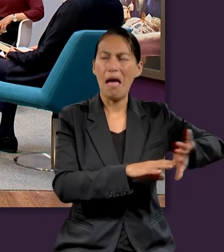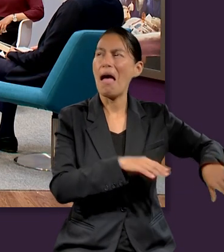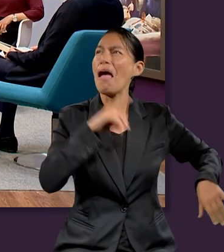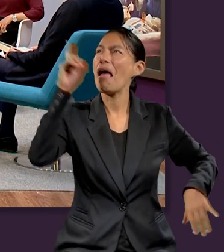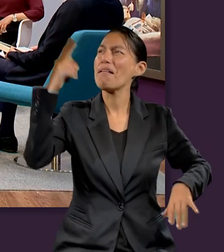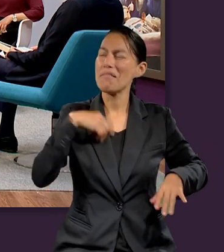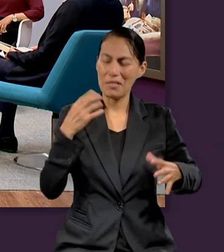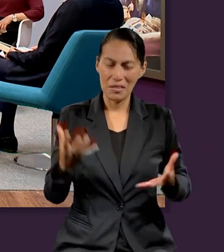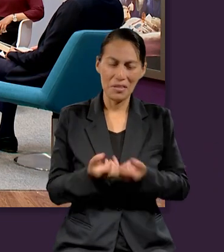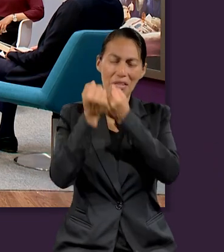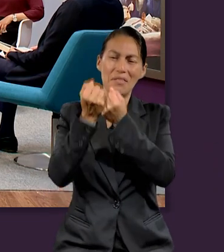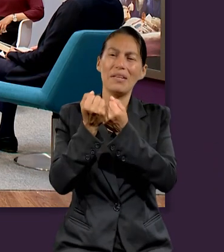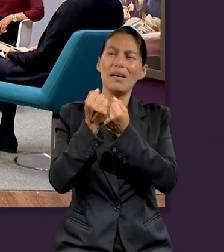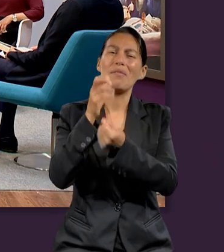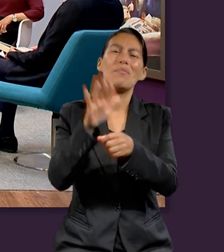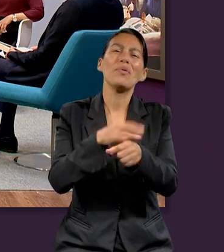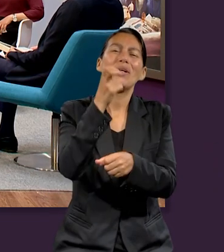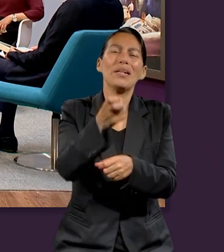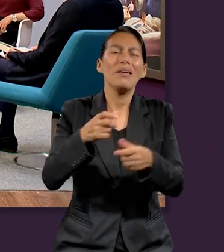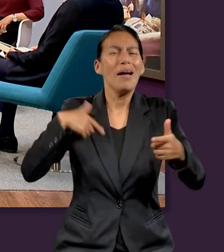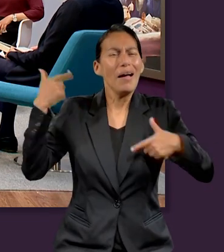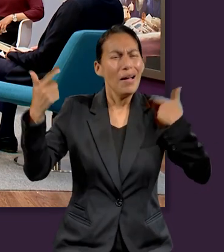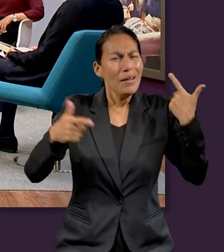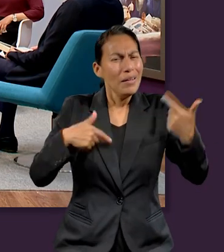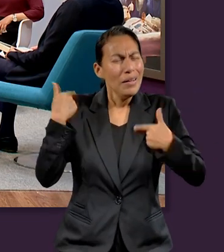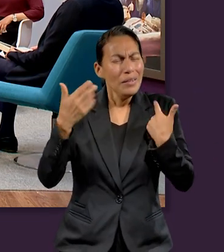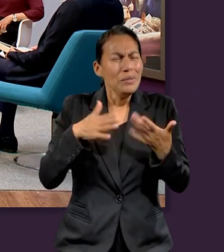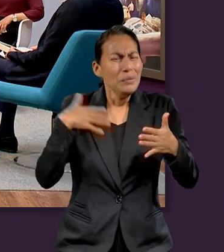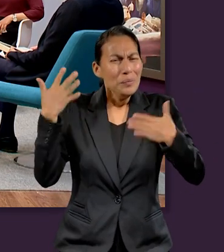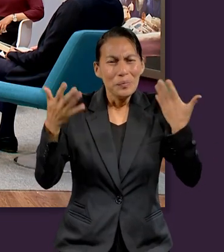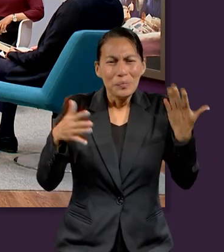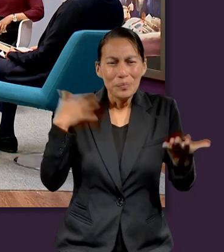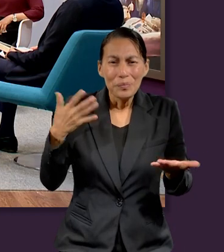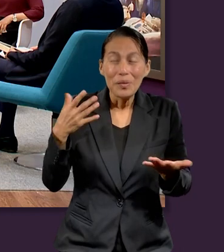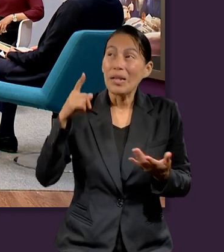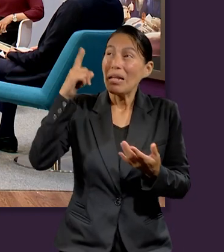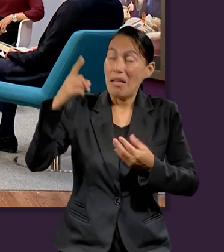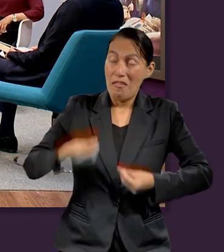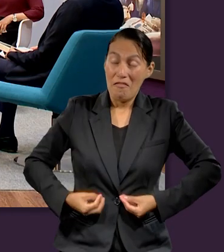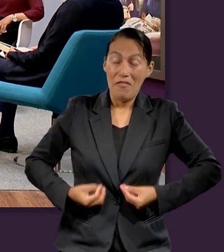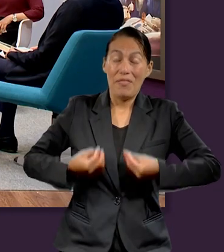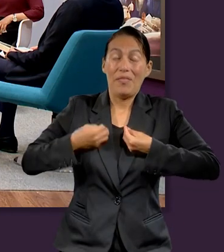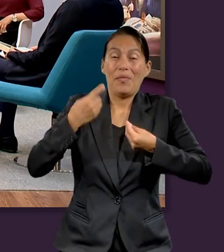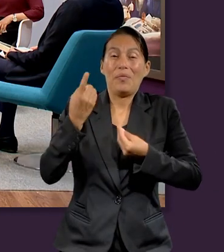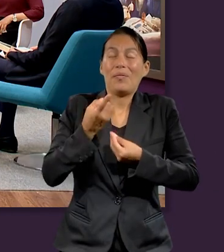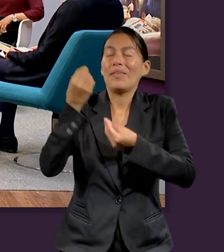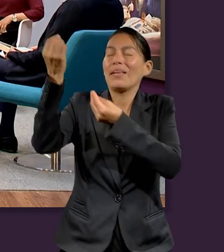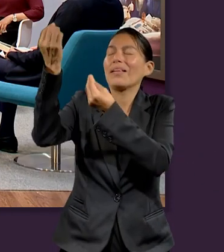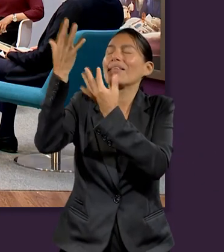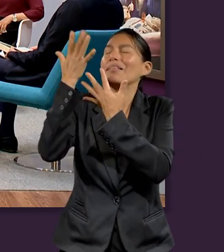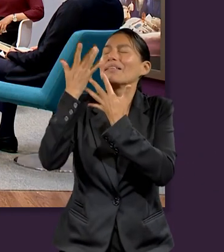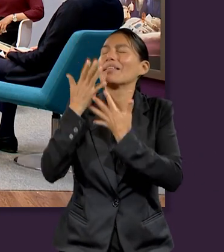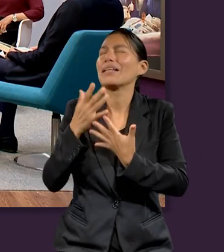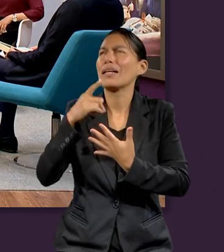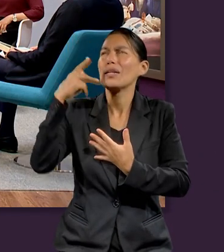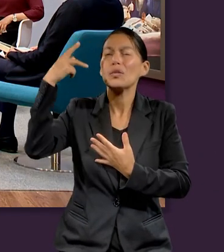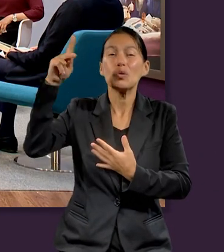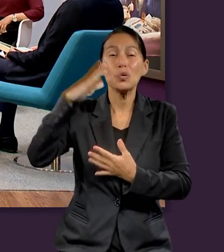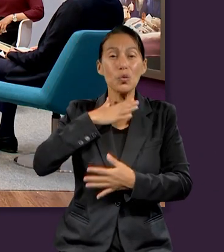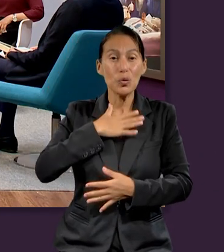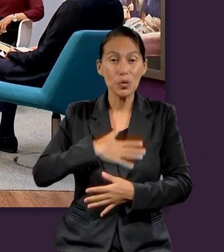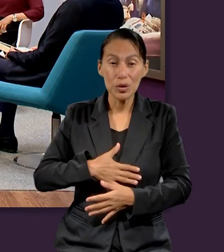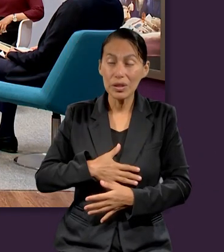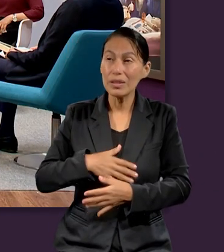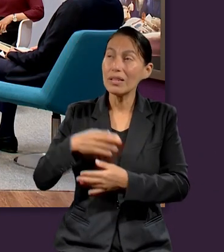gozo, alegría. Que nosotros podemos obtener vida eterna por el don de la justicia de Cristo.